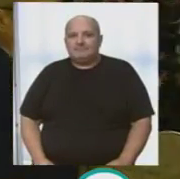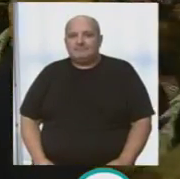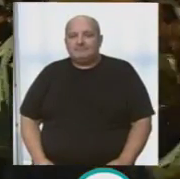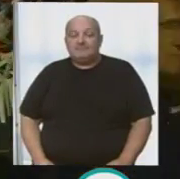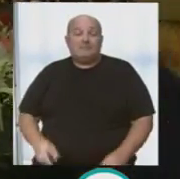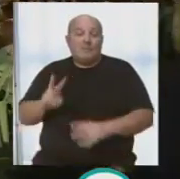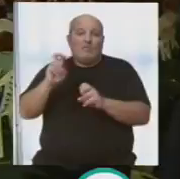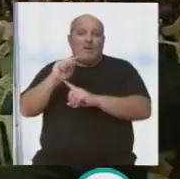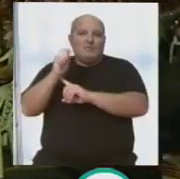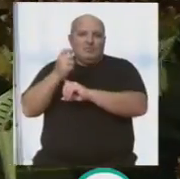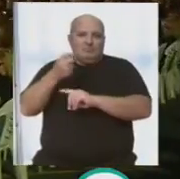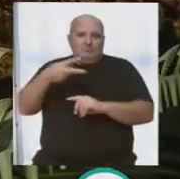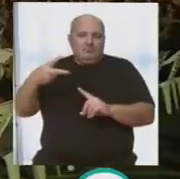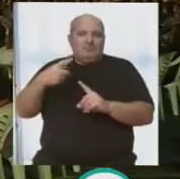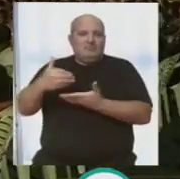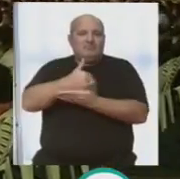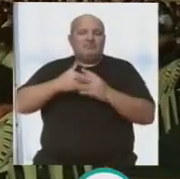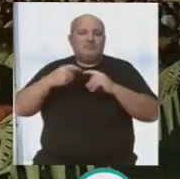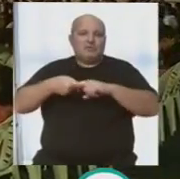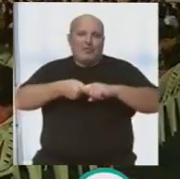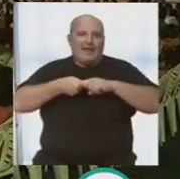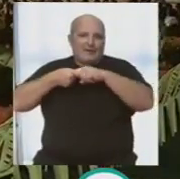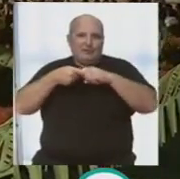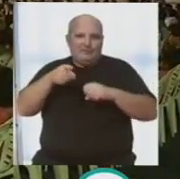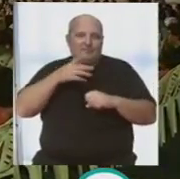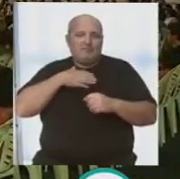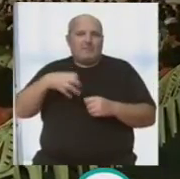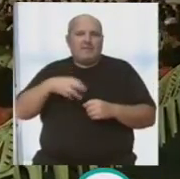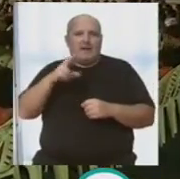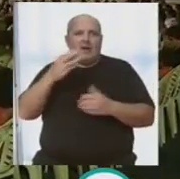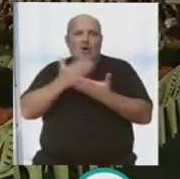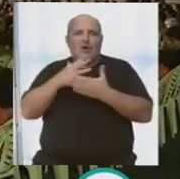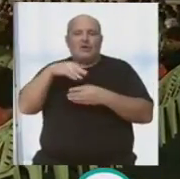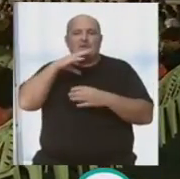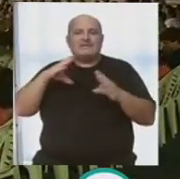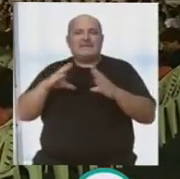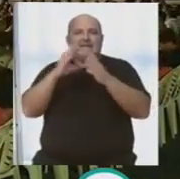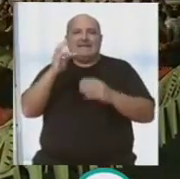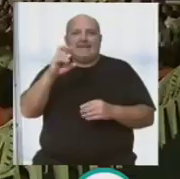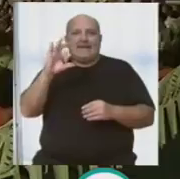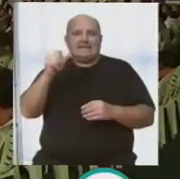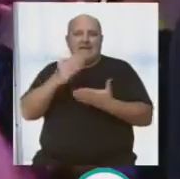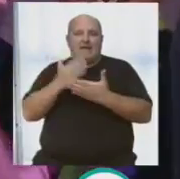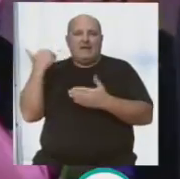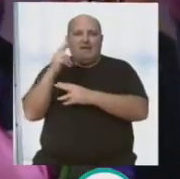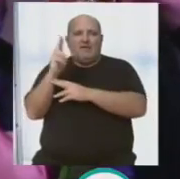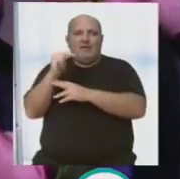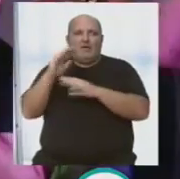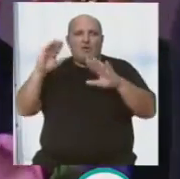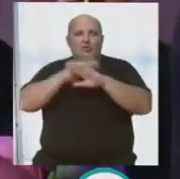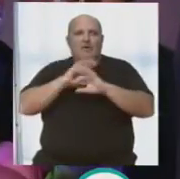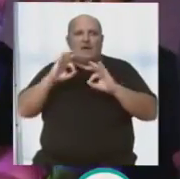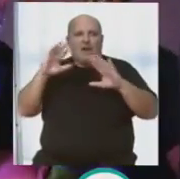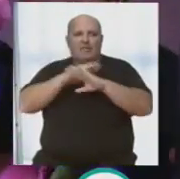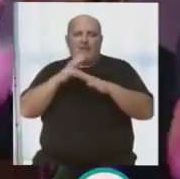Nuevo éxito del Festival Solidario Mi Princesa Red, lleno en el Colegio Santa Teresa para disfrutar el pasado viernes de una noche